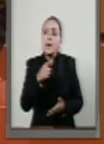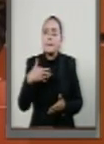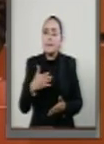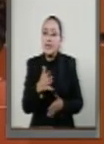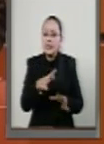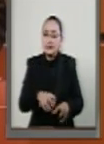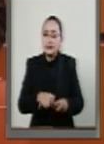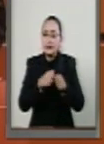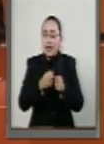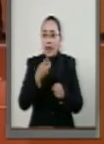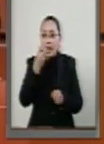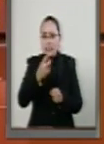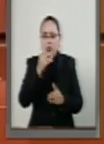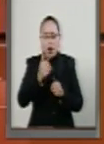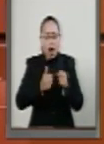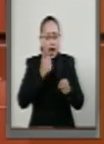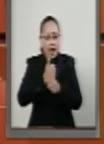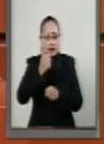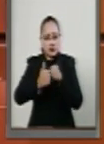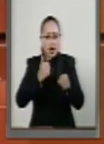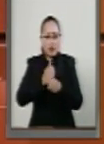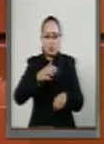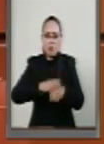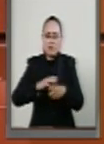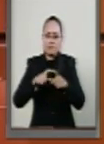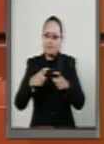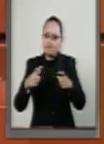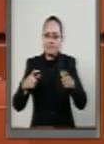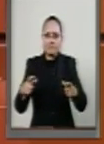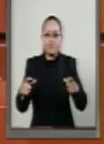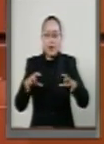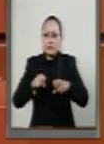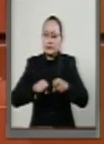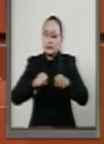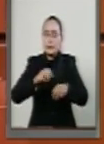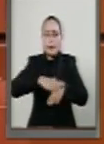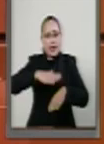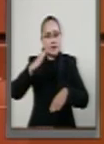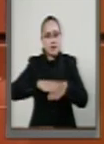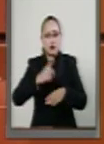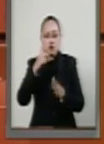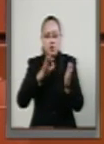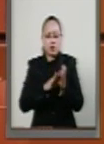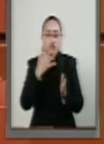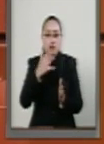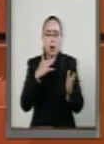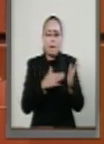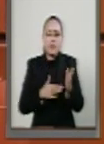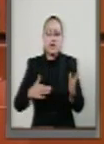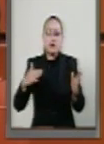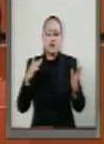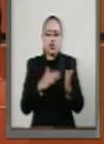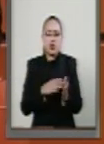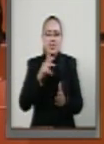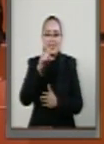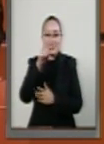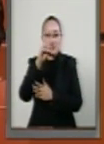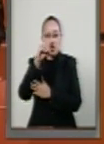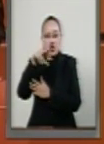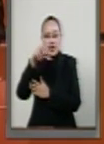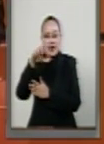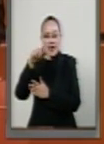ha aumentado en los últimos años, ubicándose en 1.5 millones de toneladas